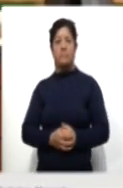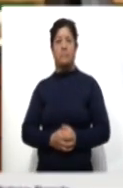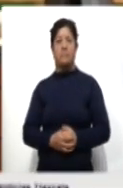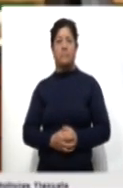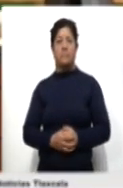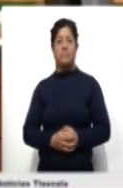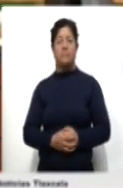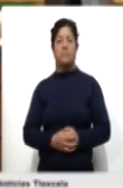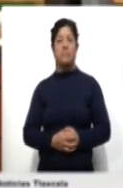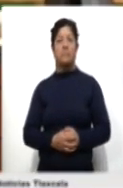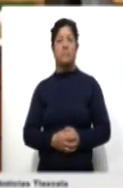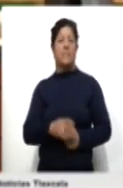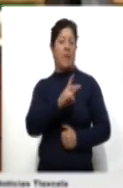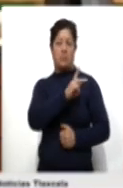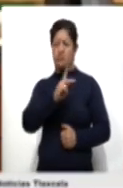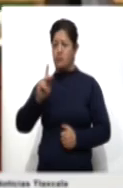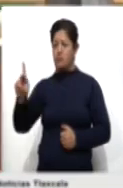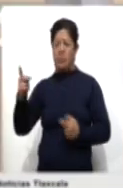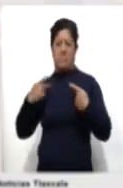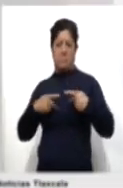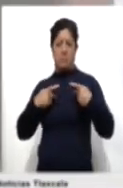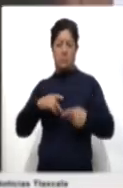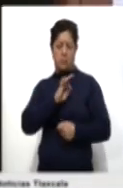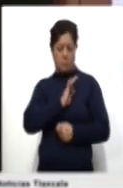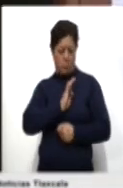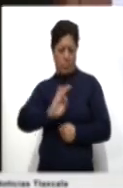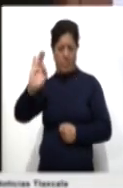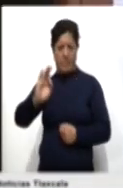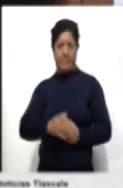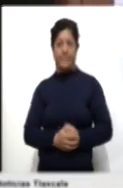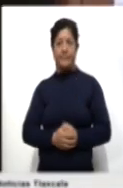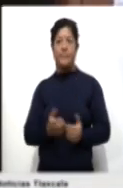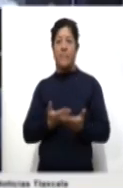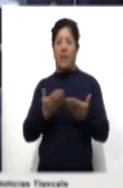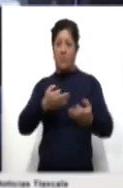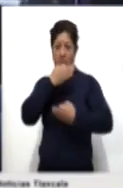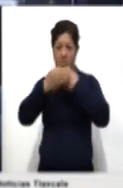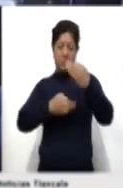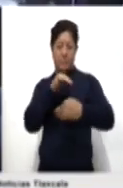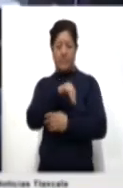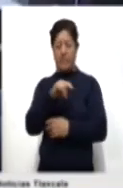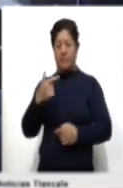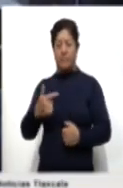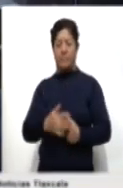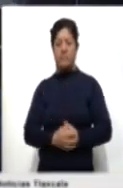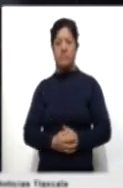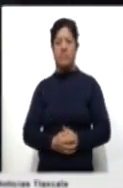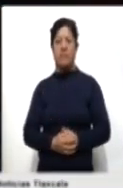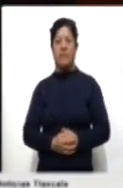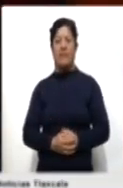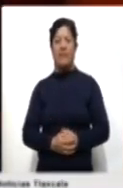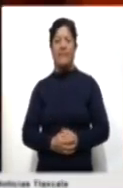todo este, a toda la ciudadanía tlaxcalteca. Para Ahora Noticias, Marian Gómez.